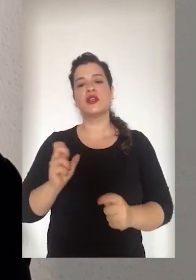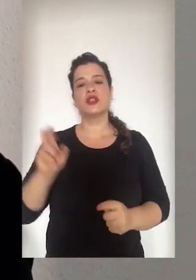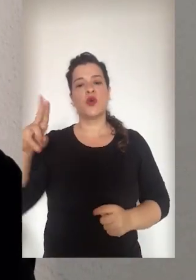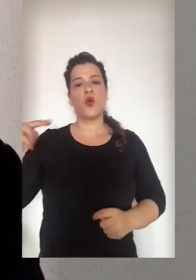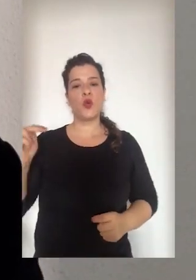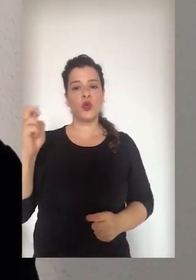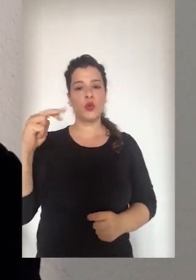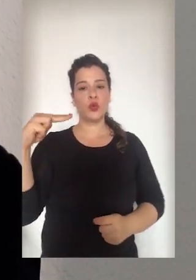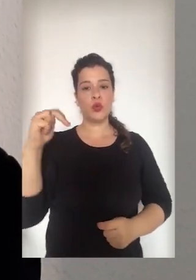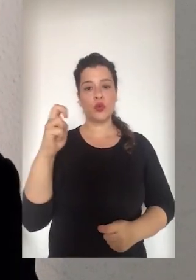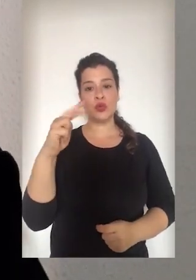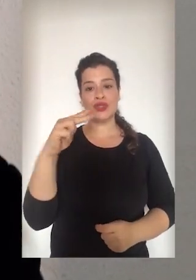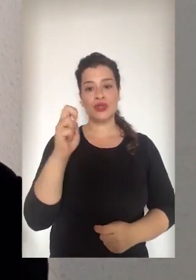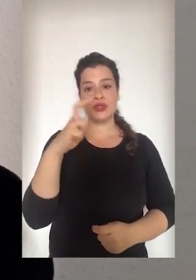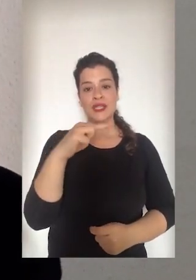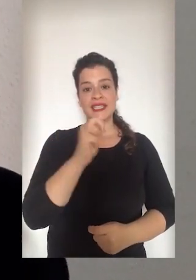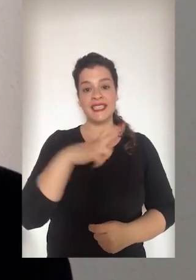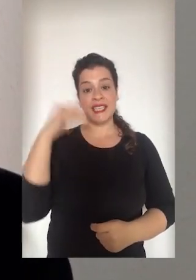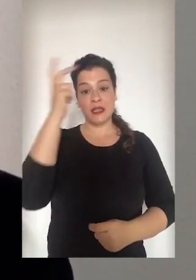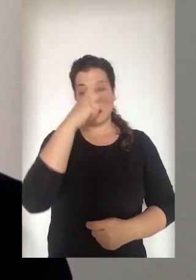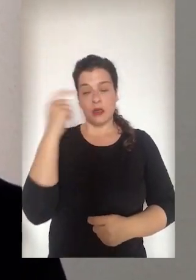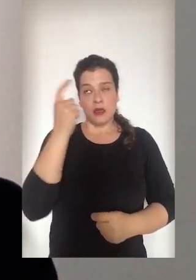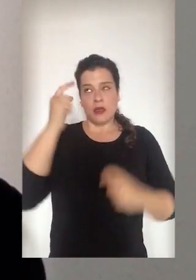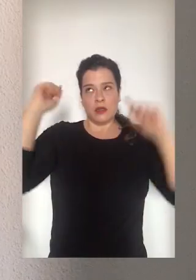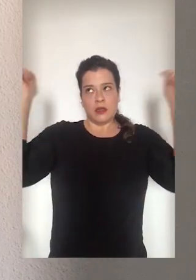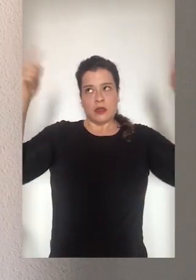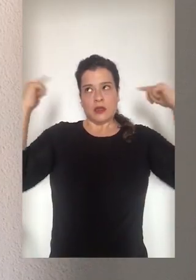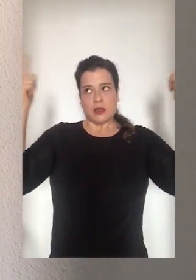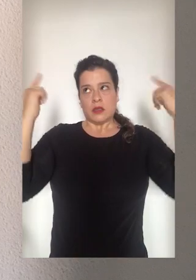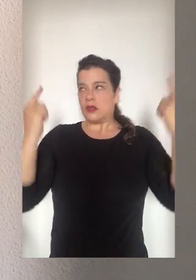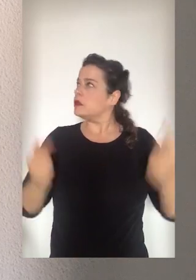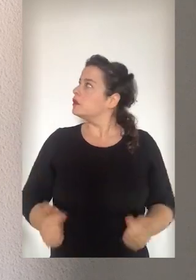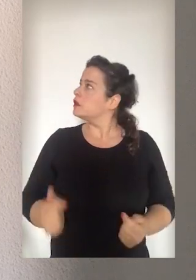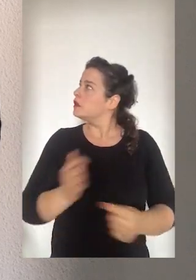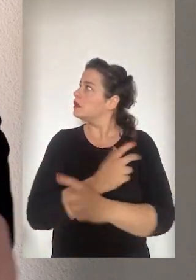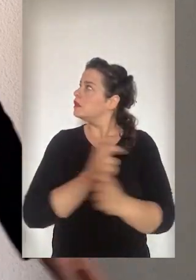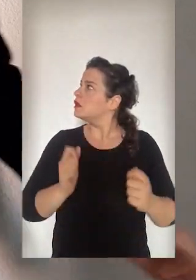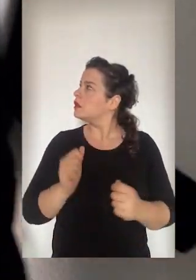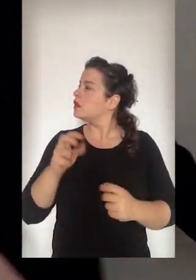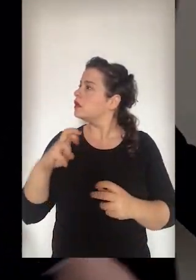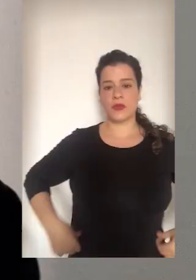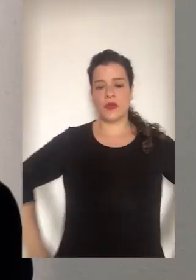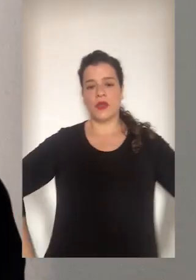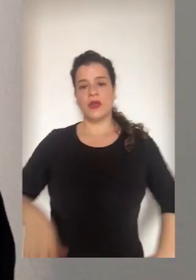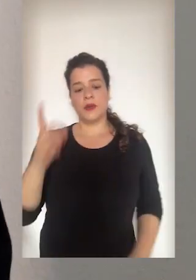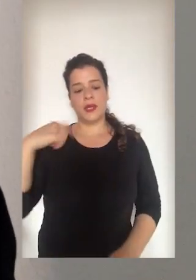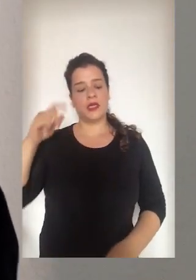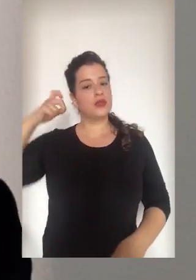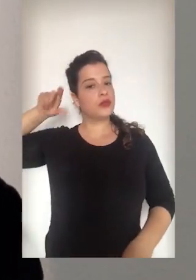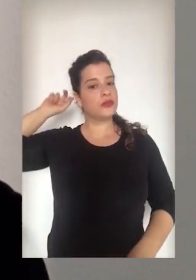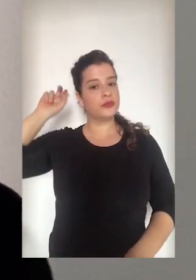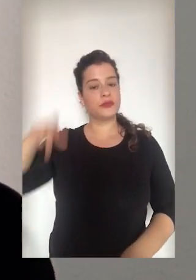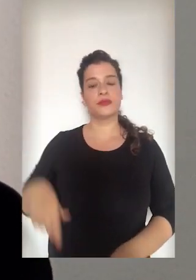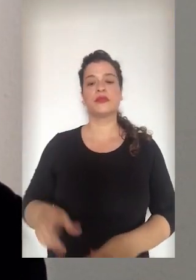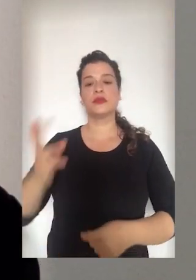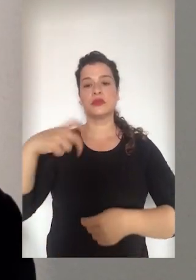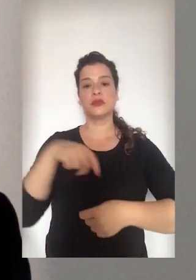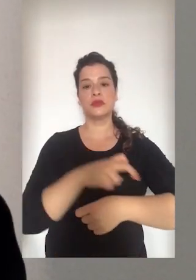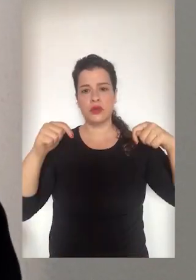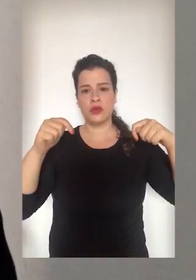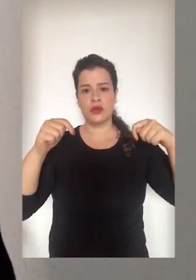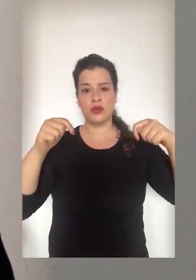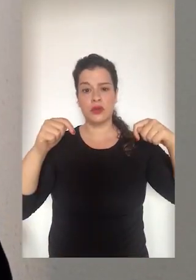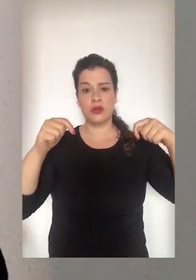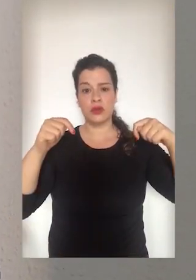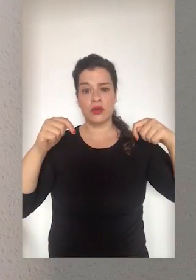Y es probable que tengamos que recurrir a cierto nivel de improvisación. ¡Corre, corre! ¡Corre! Los primeros en salir a la